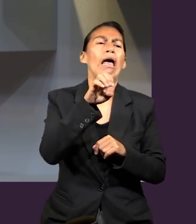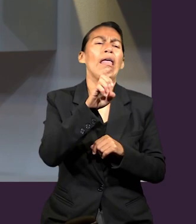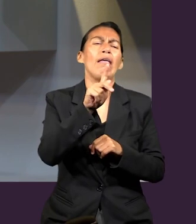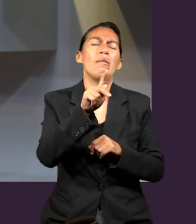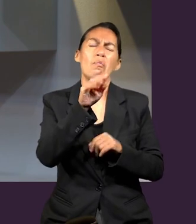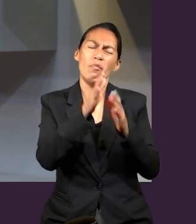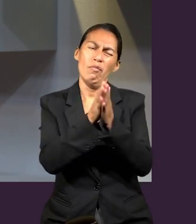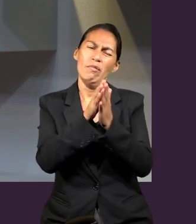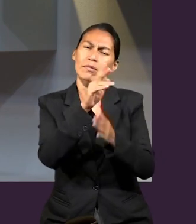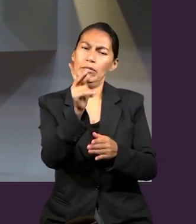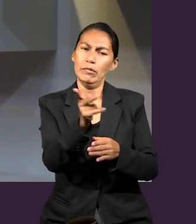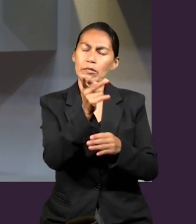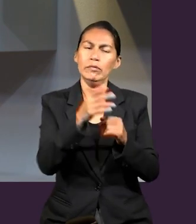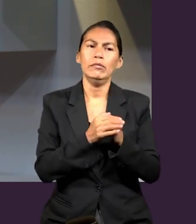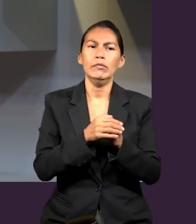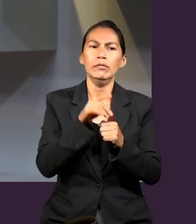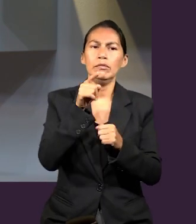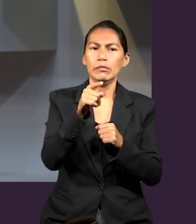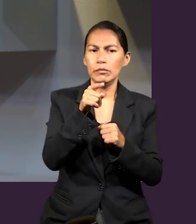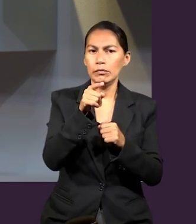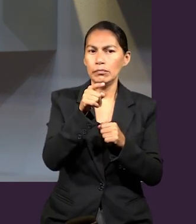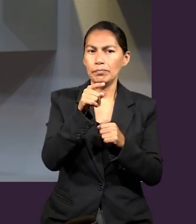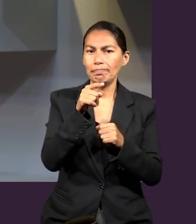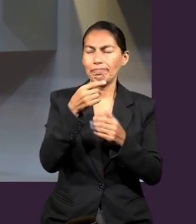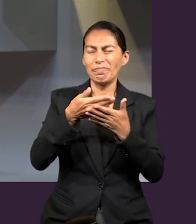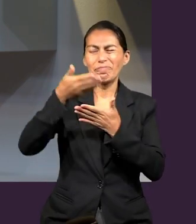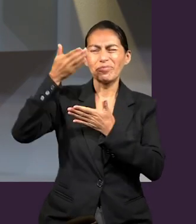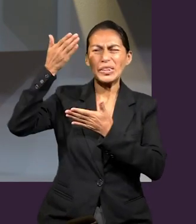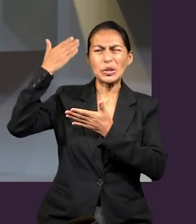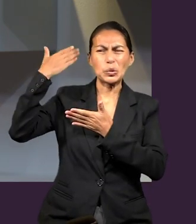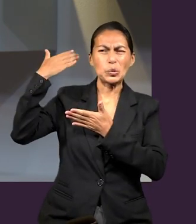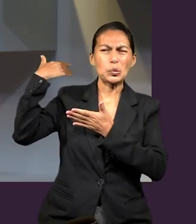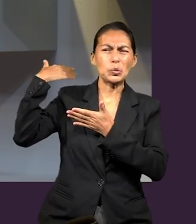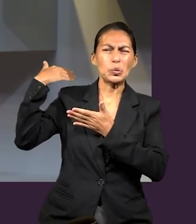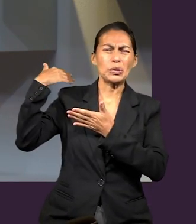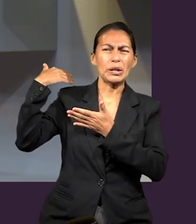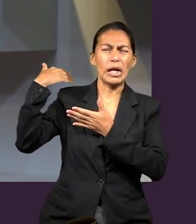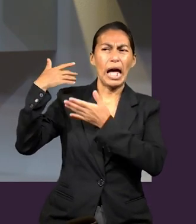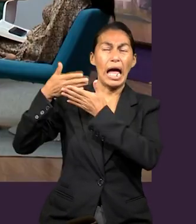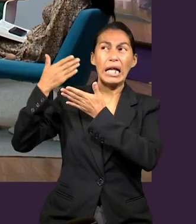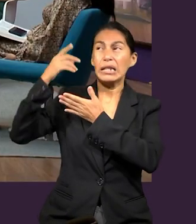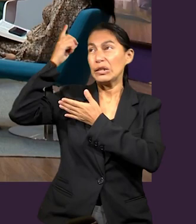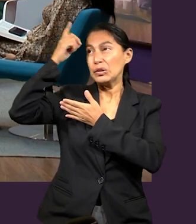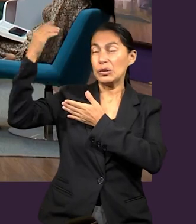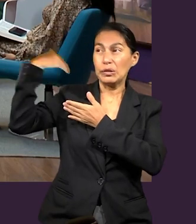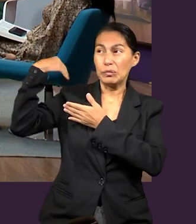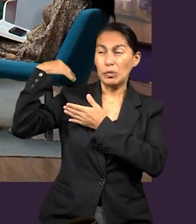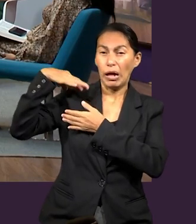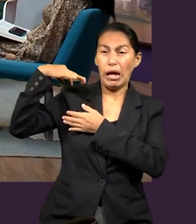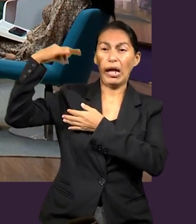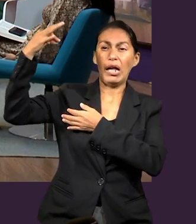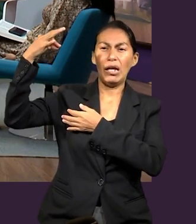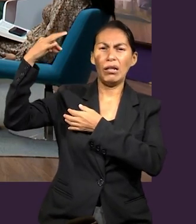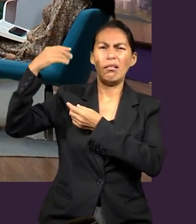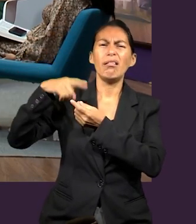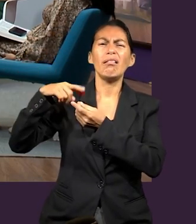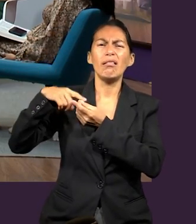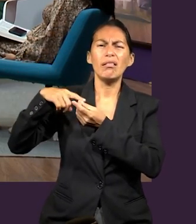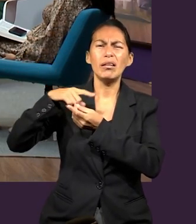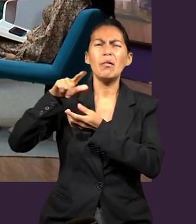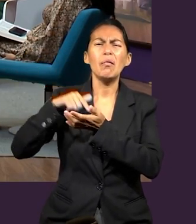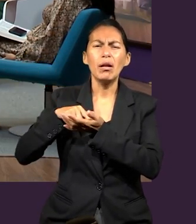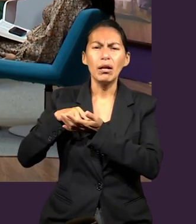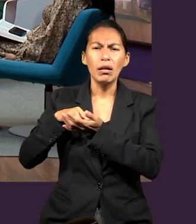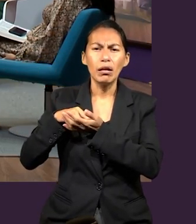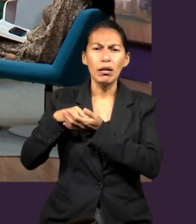de manera personal, Neb, ¿por qué sería importante que recordaras con cierta suidad dónde estabas cuando él te encontró?